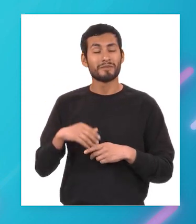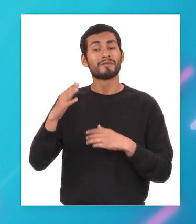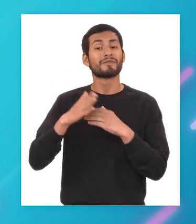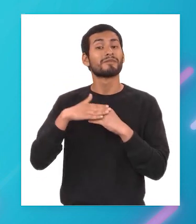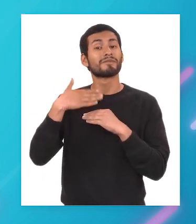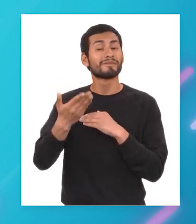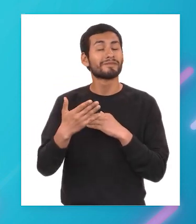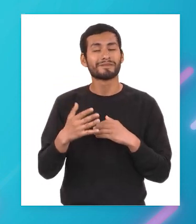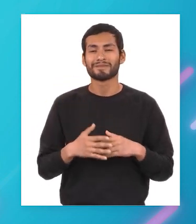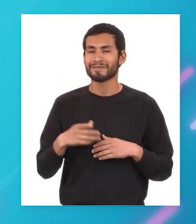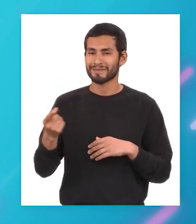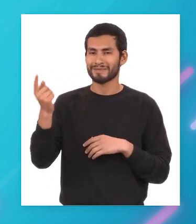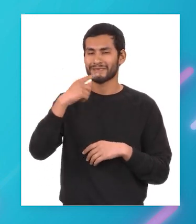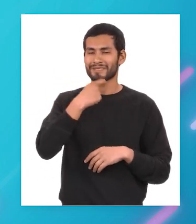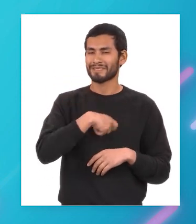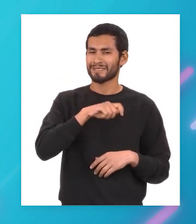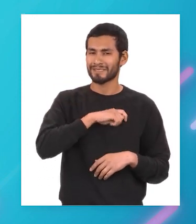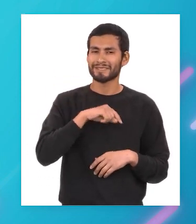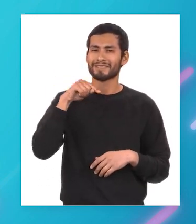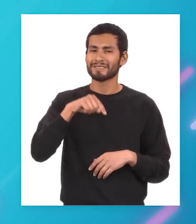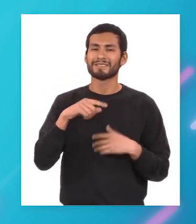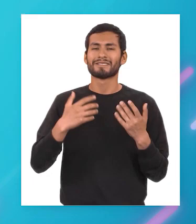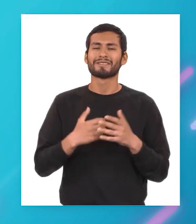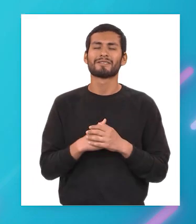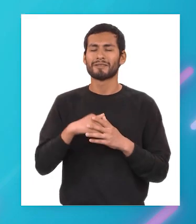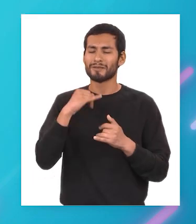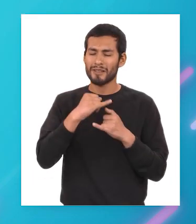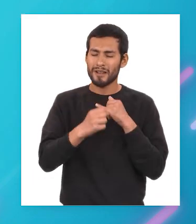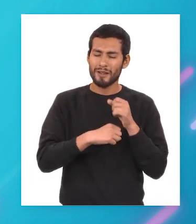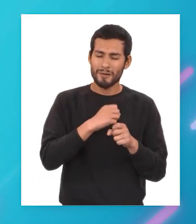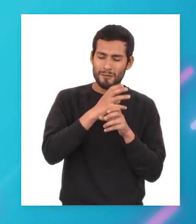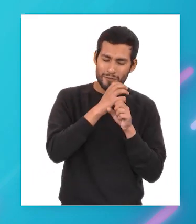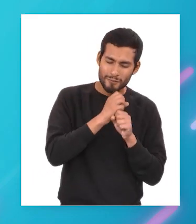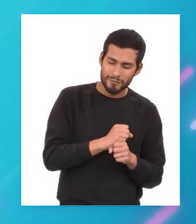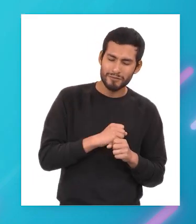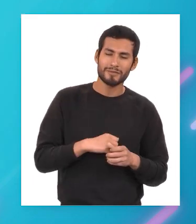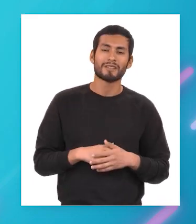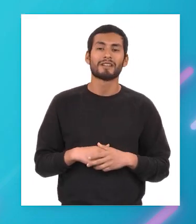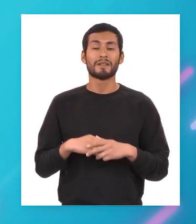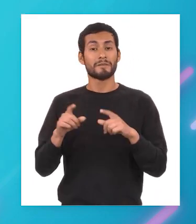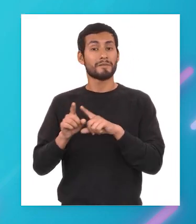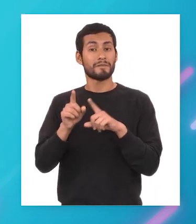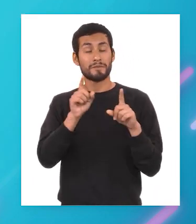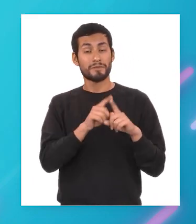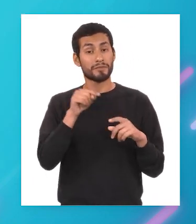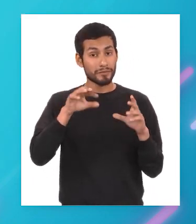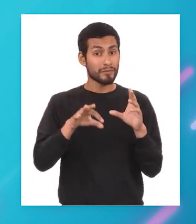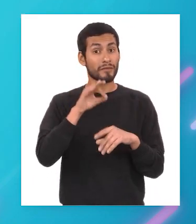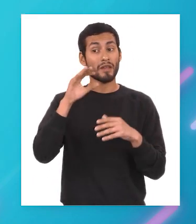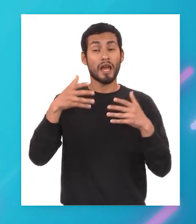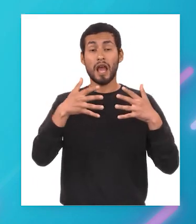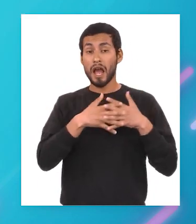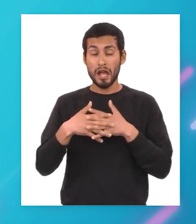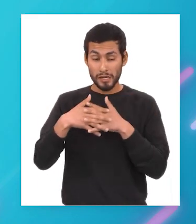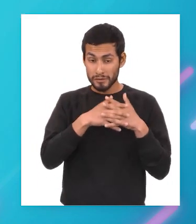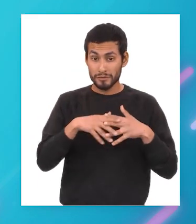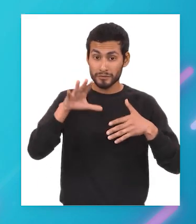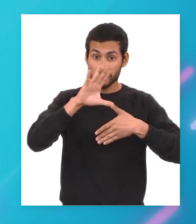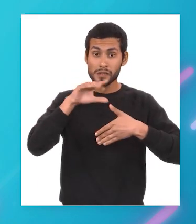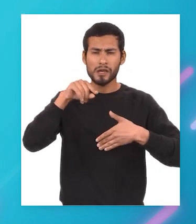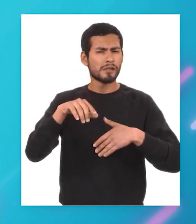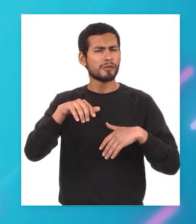después regresó a españa donde pasó sus últimos años además del descubrimiento de américa